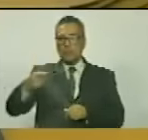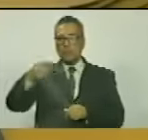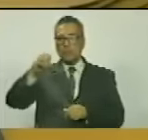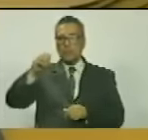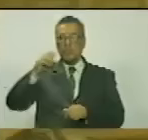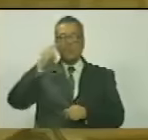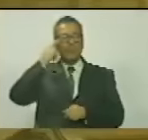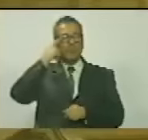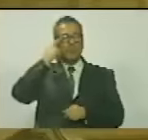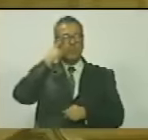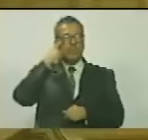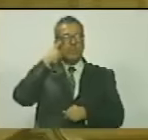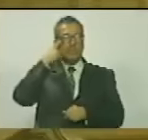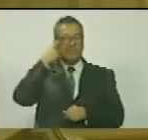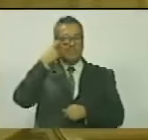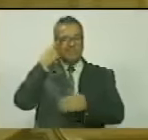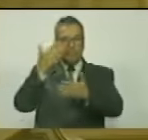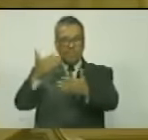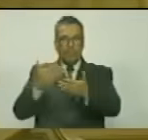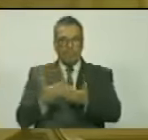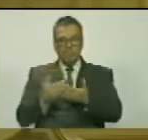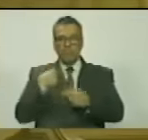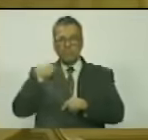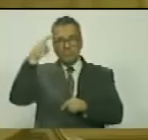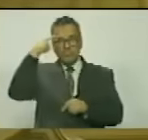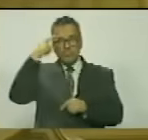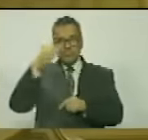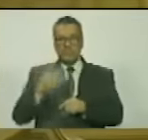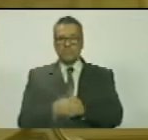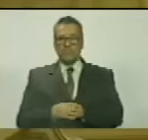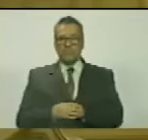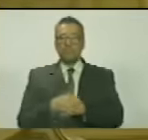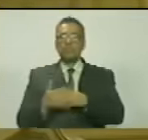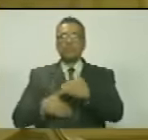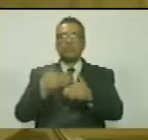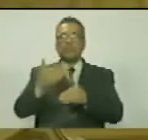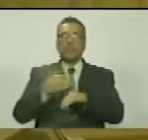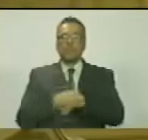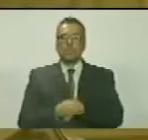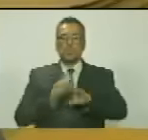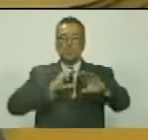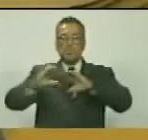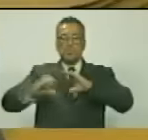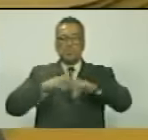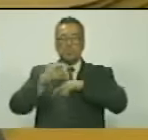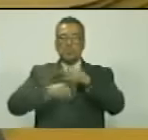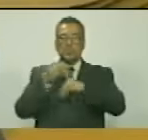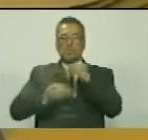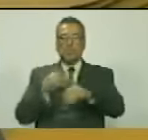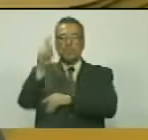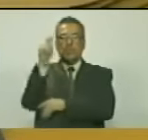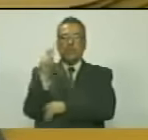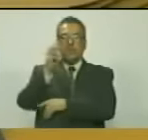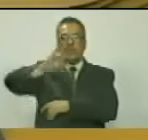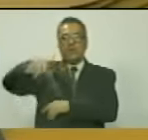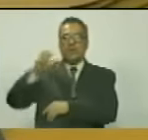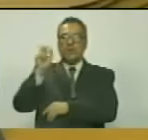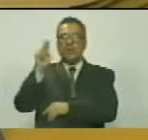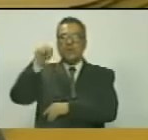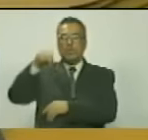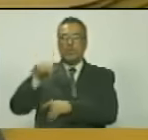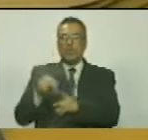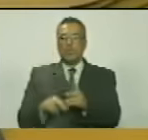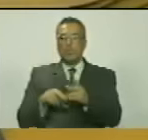ciudadano presidente. Recibido y en cuenta, secretaria. Siguiente. Comunicación suscrita por el diputado Juan Manuel